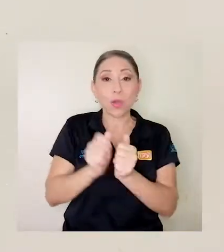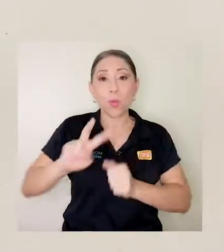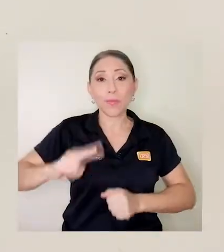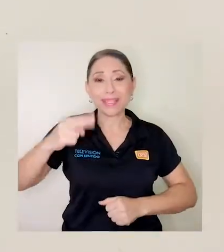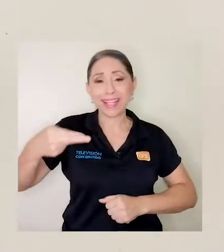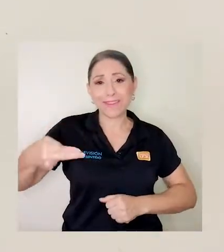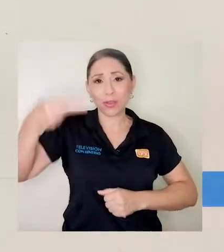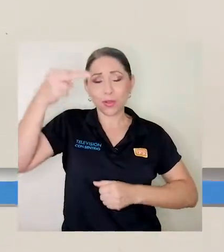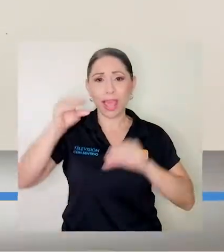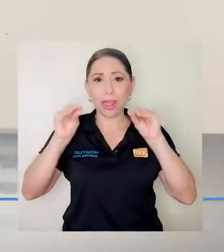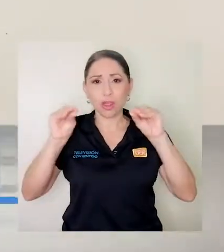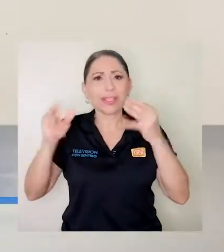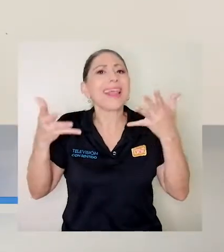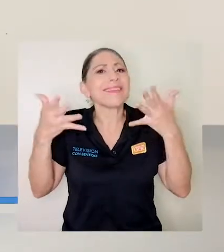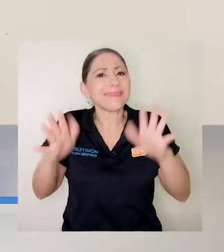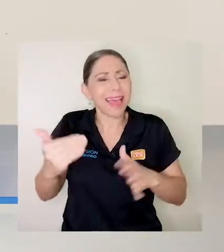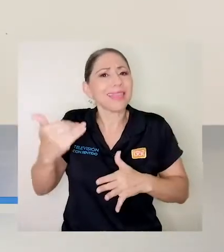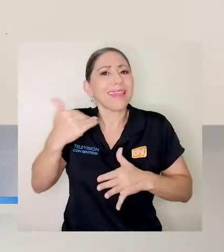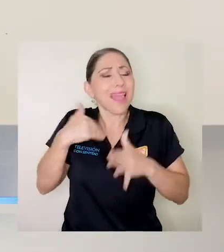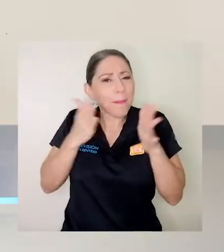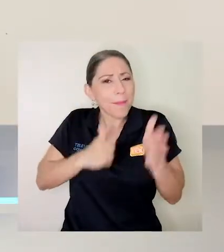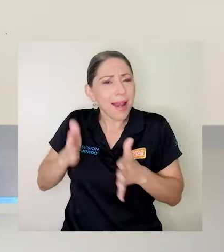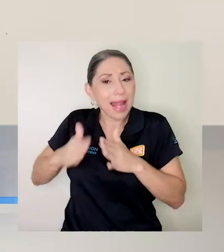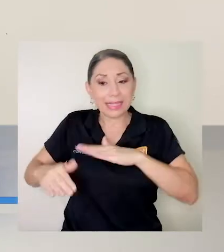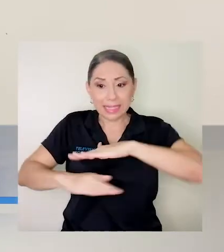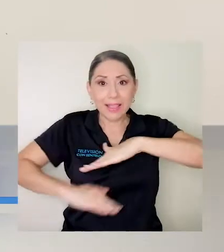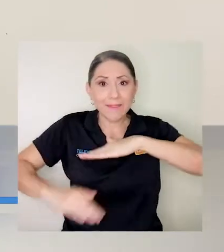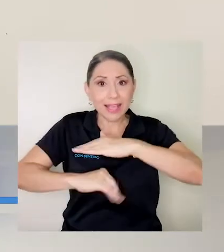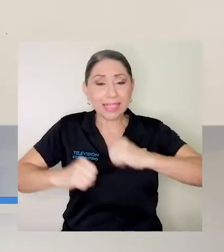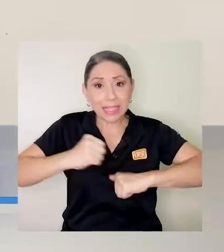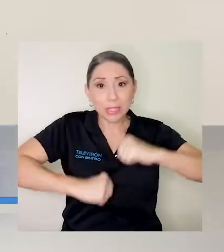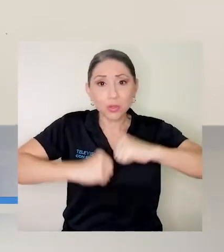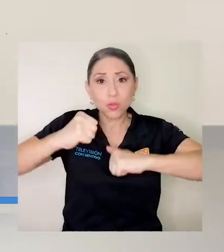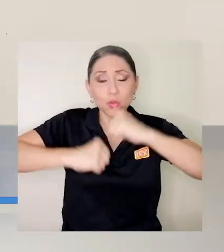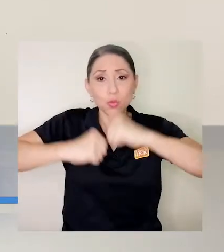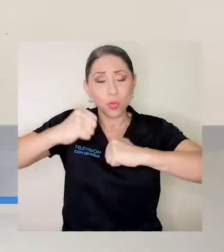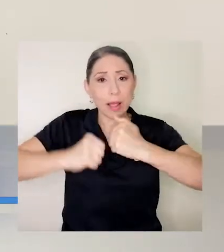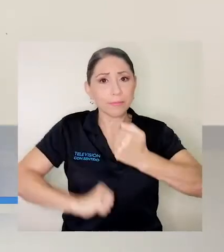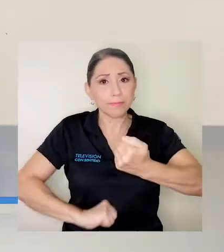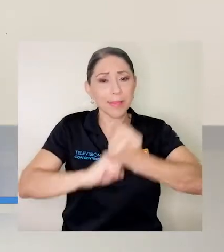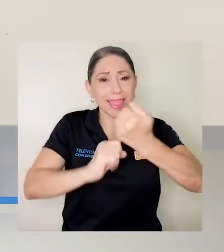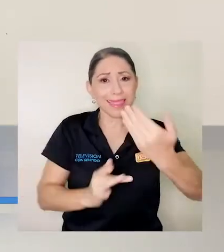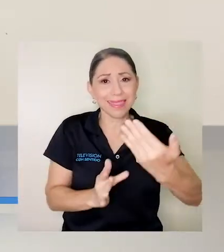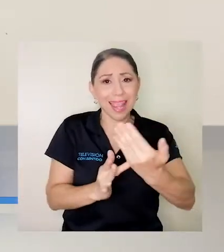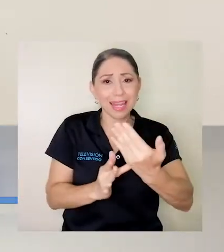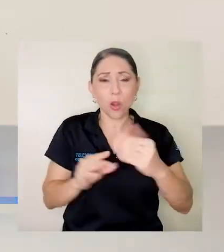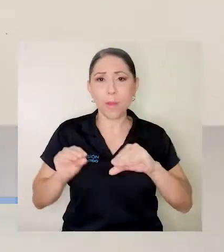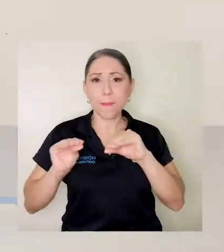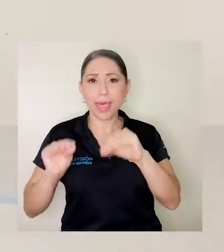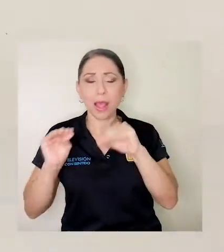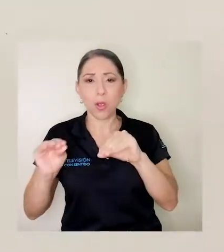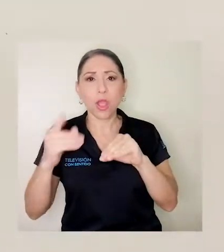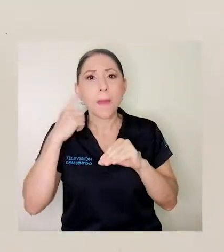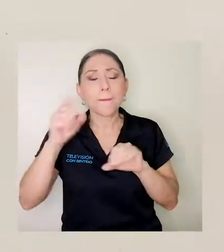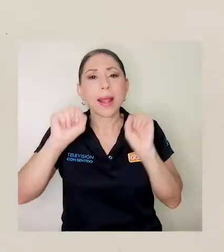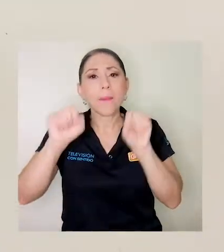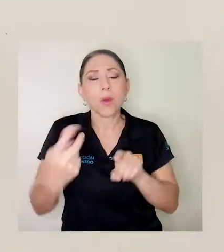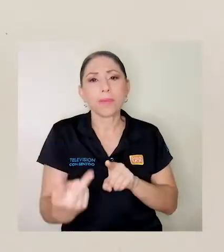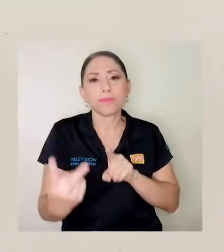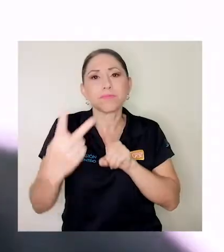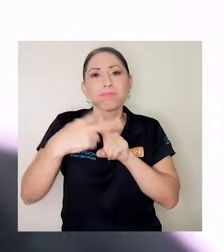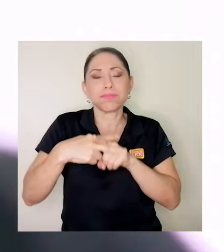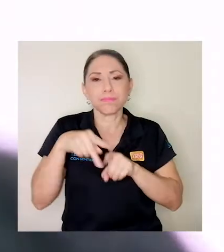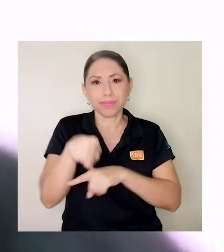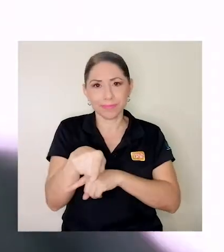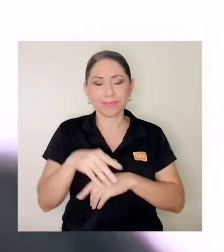ya tenían algunos planes y bases en estructura y soporte tanto técnico como pedagógico para poder implementar la virtualidad.